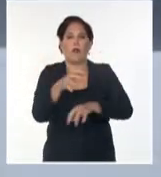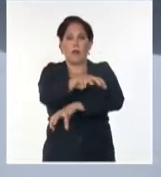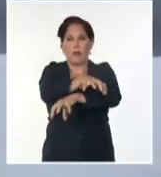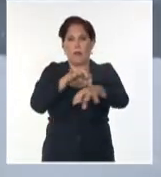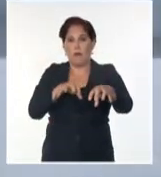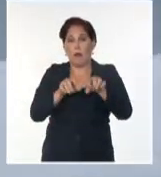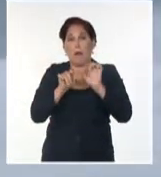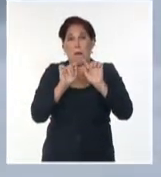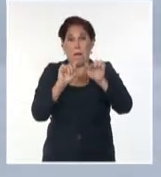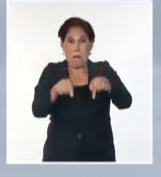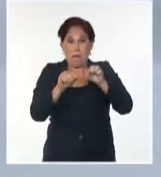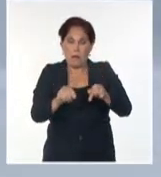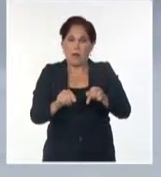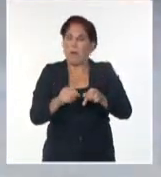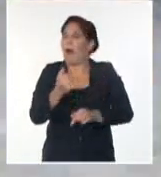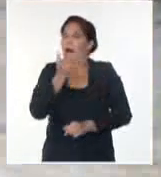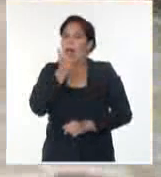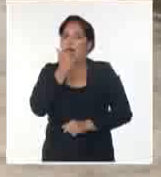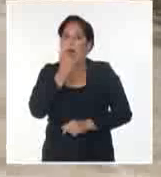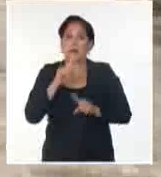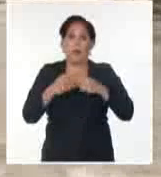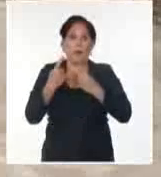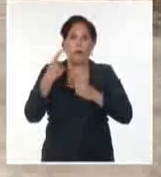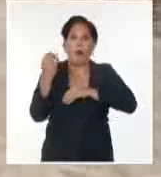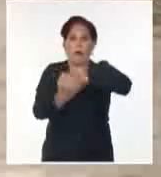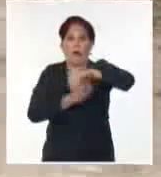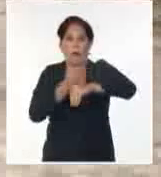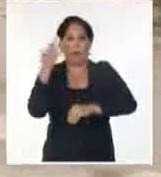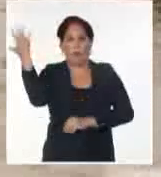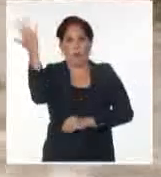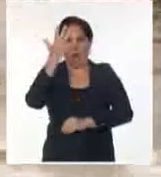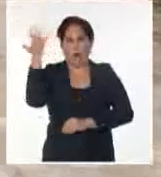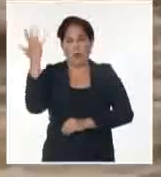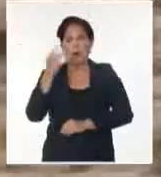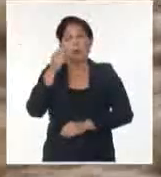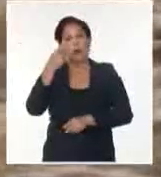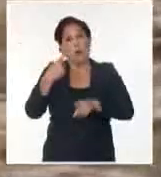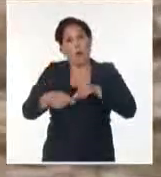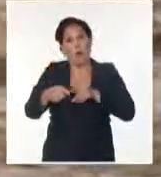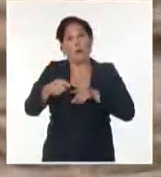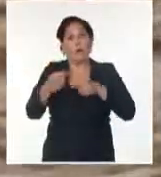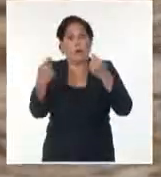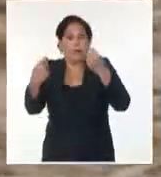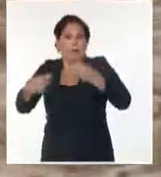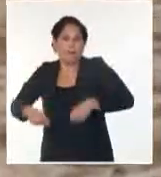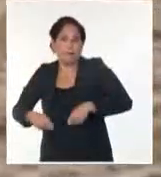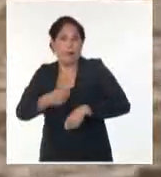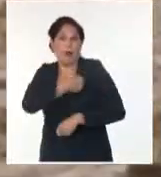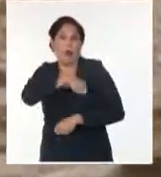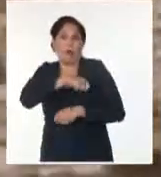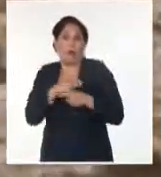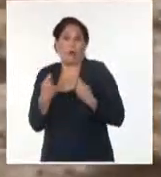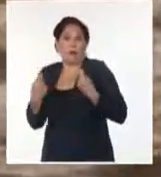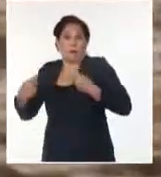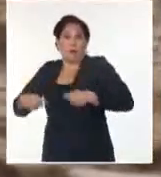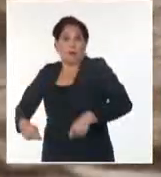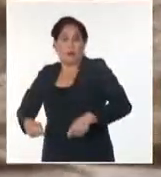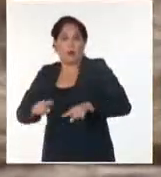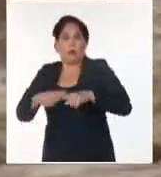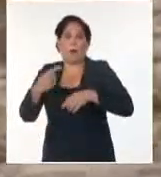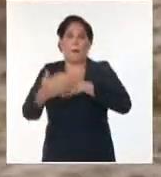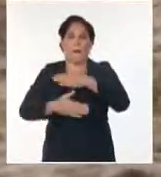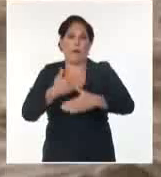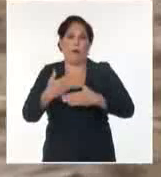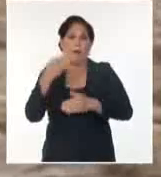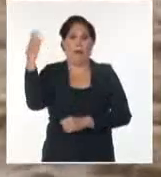efectos de la acción destructiva del hombre que podrían obligar a la migración forzosa de poblaciones enteras en este conjunto de naciones